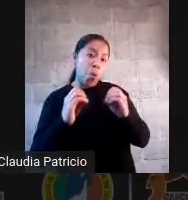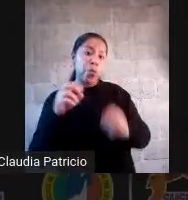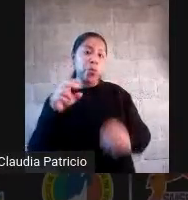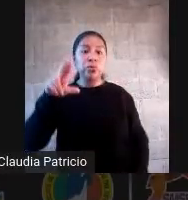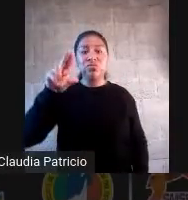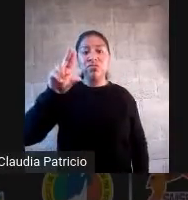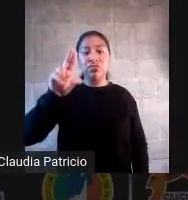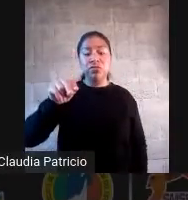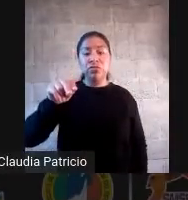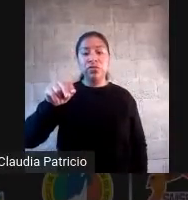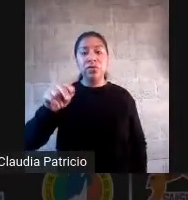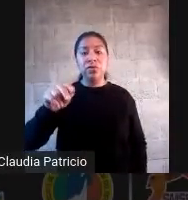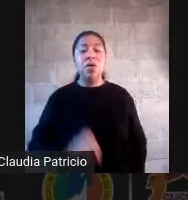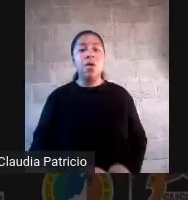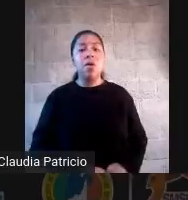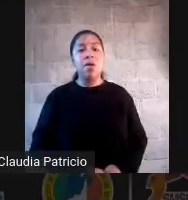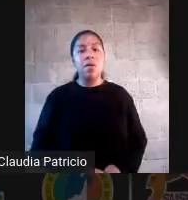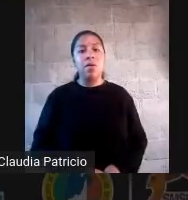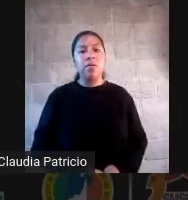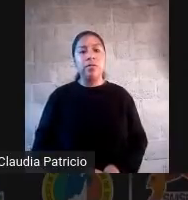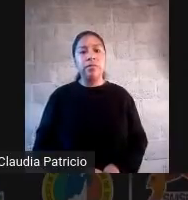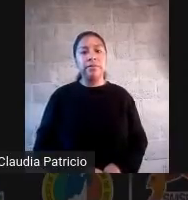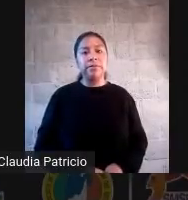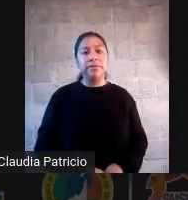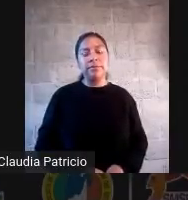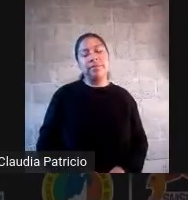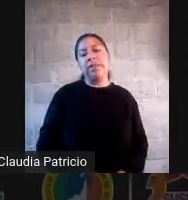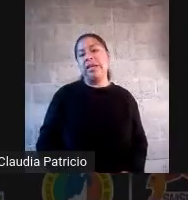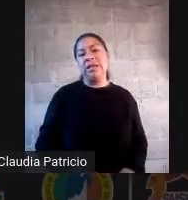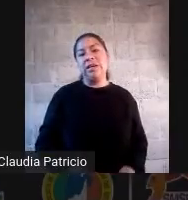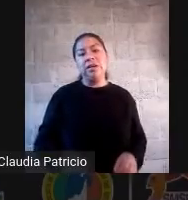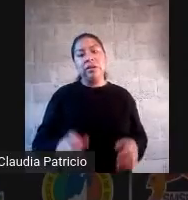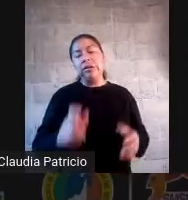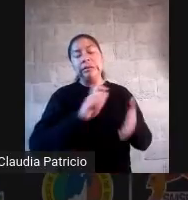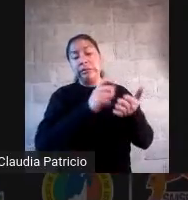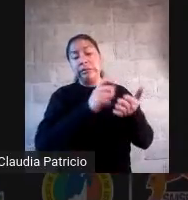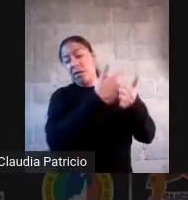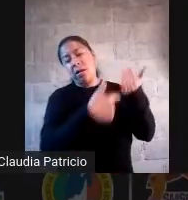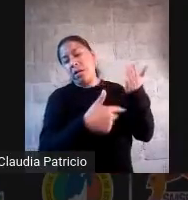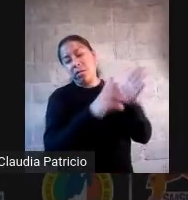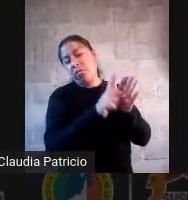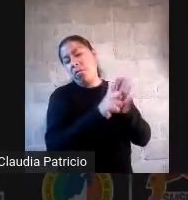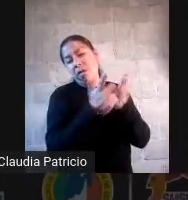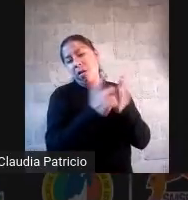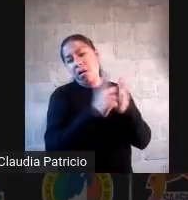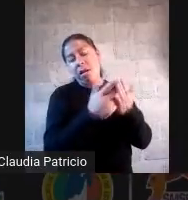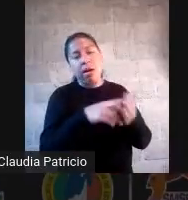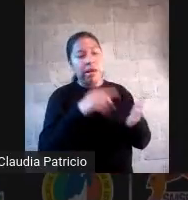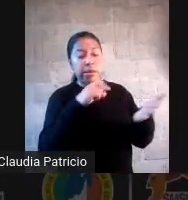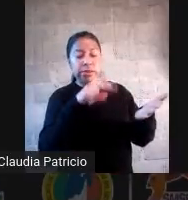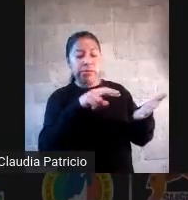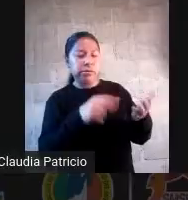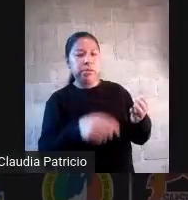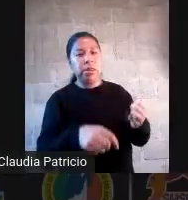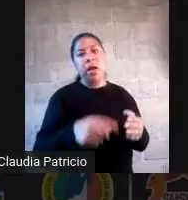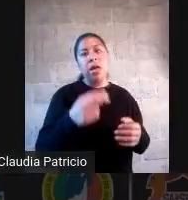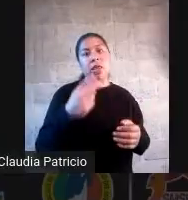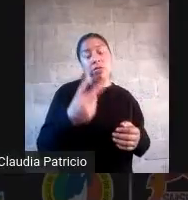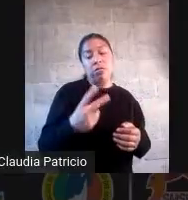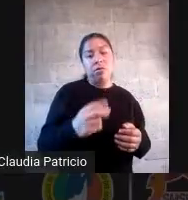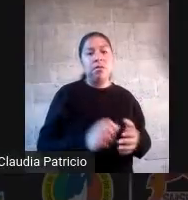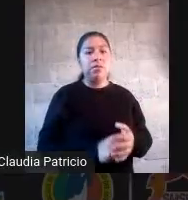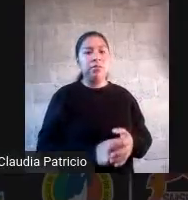capítulo 2, instrumentos de evaluación formativa. No, no, no, no. Es el uso y la utilidad